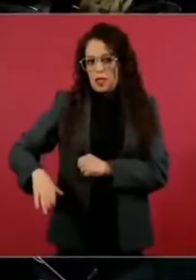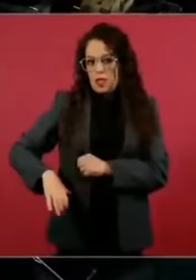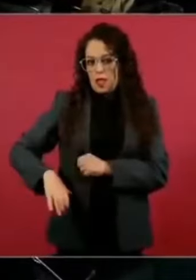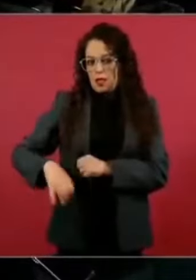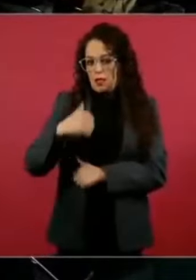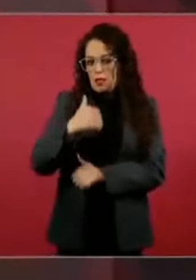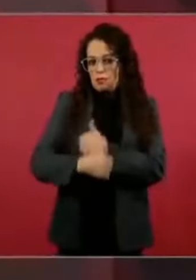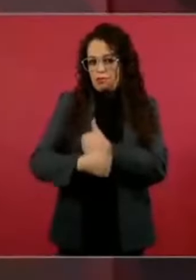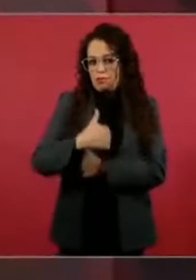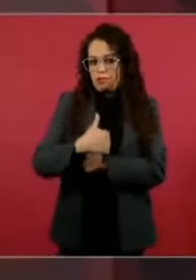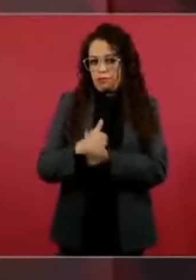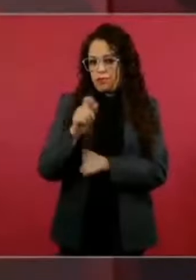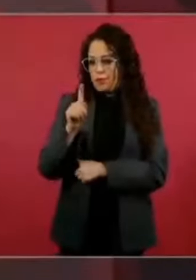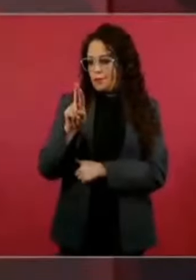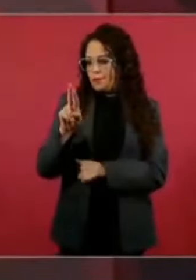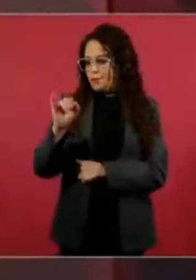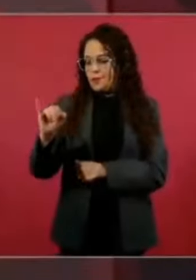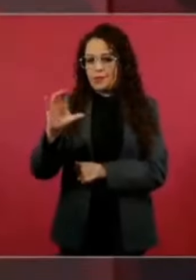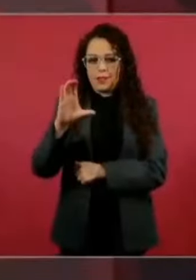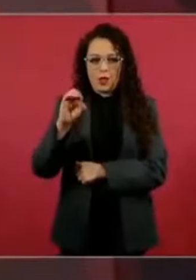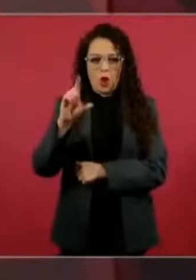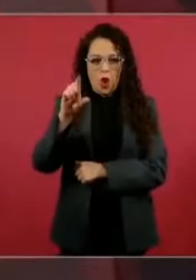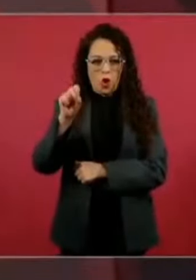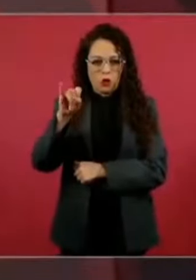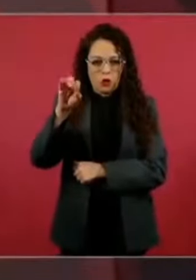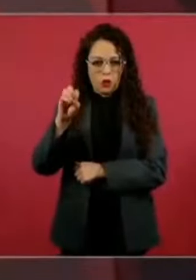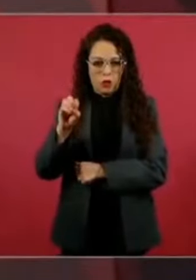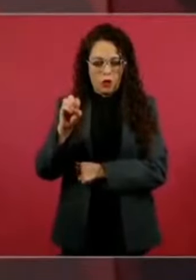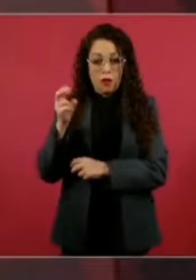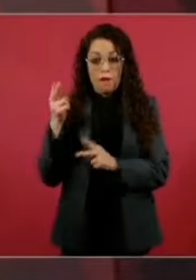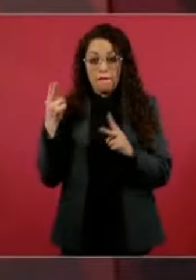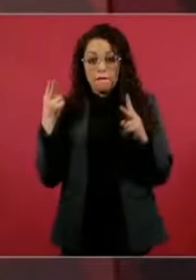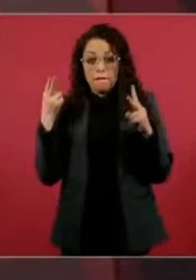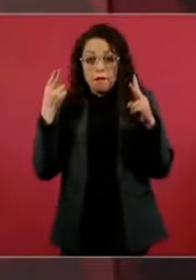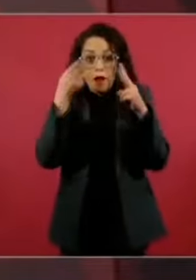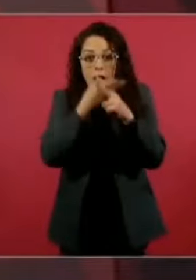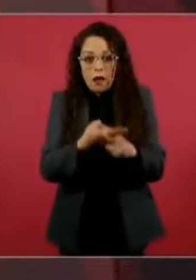había mucha tristeza en el país y miedo,